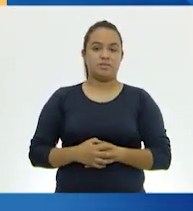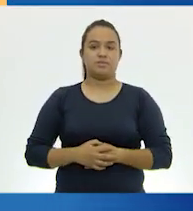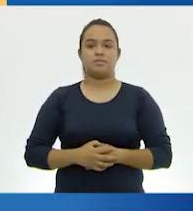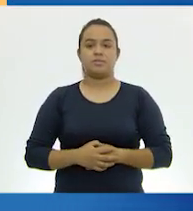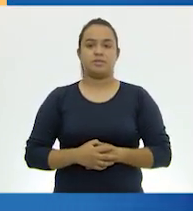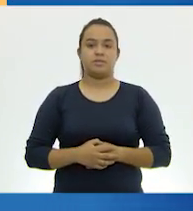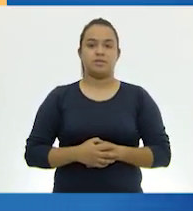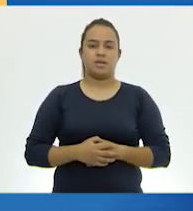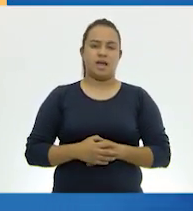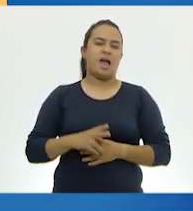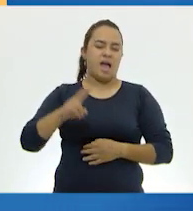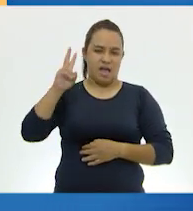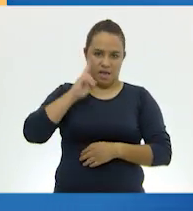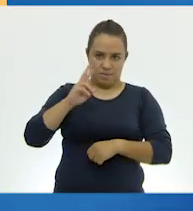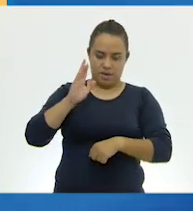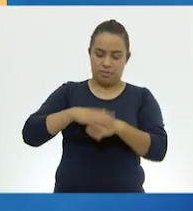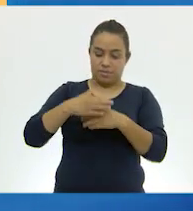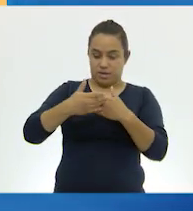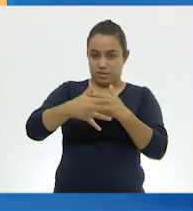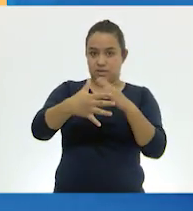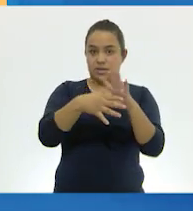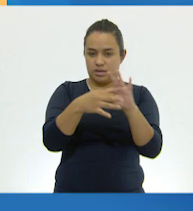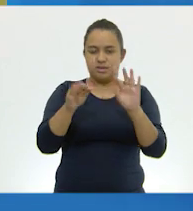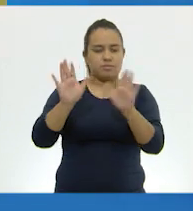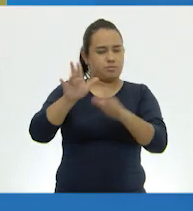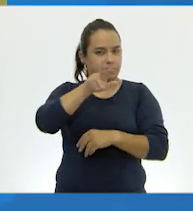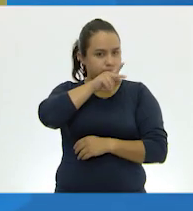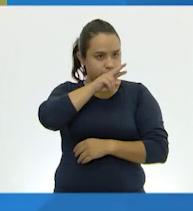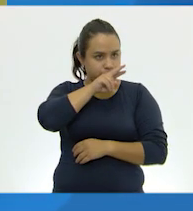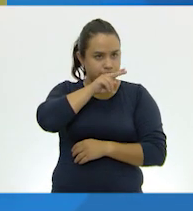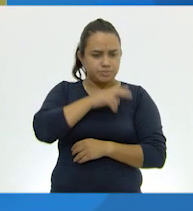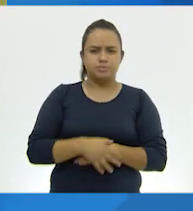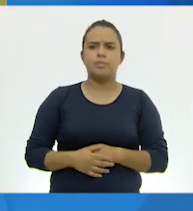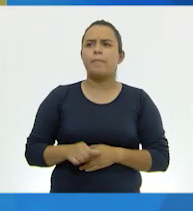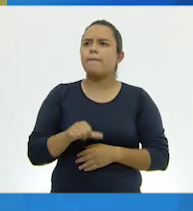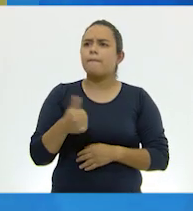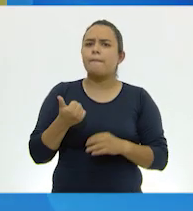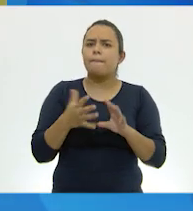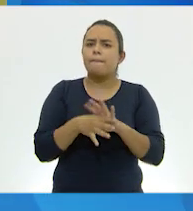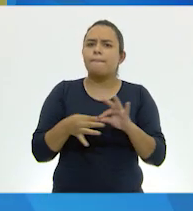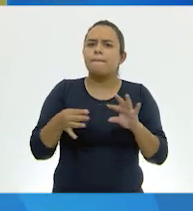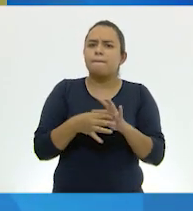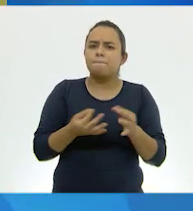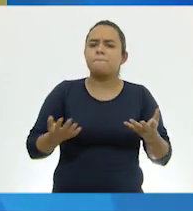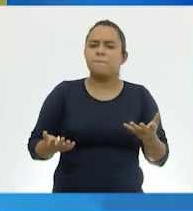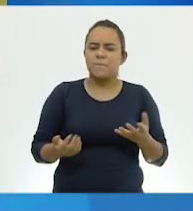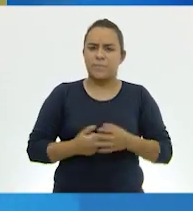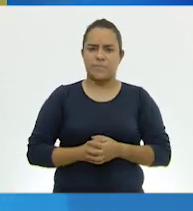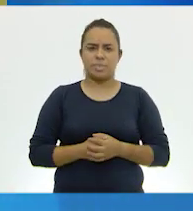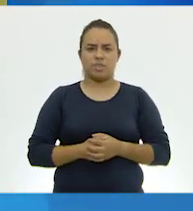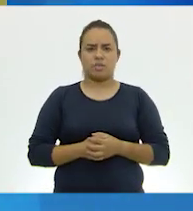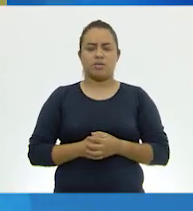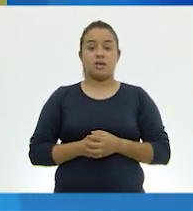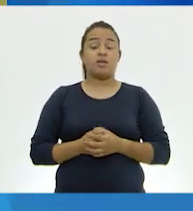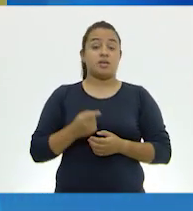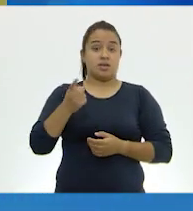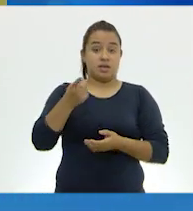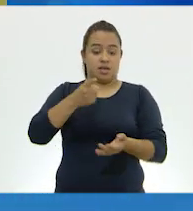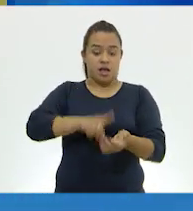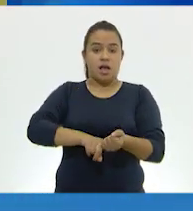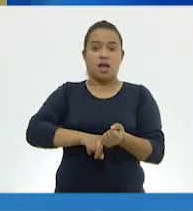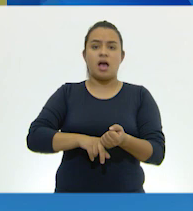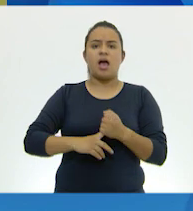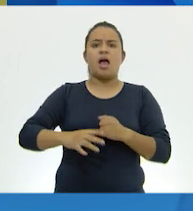Vamos a hablar un poquito más de eso en unos minutos, no te preocupes. ¿Qué más podemos decir acerca de ellos? Se encuentran prácticamente